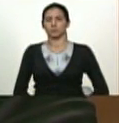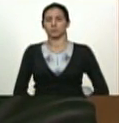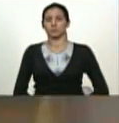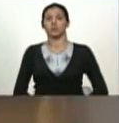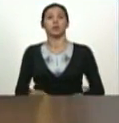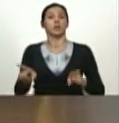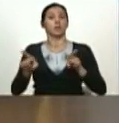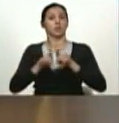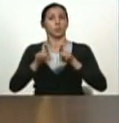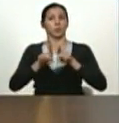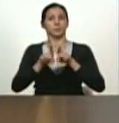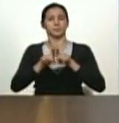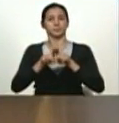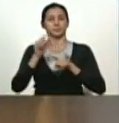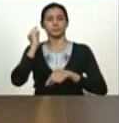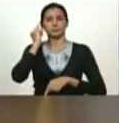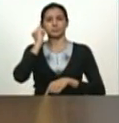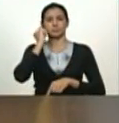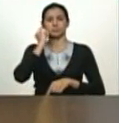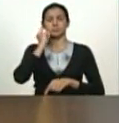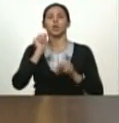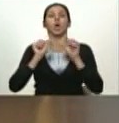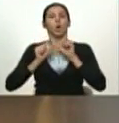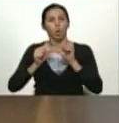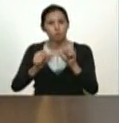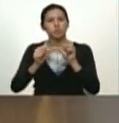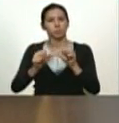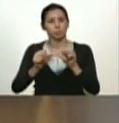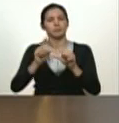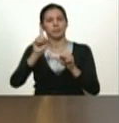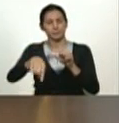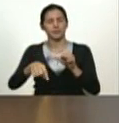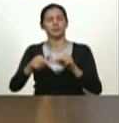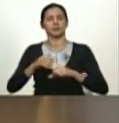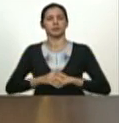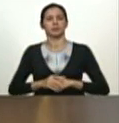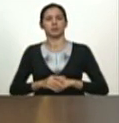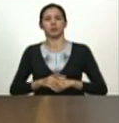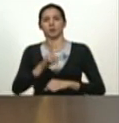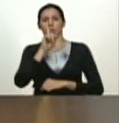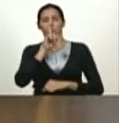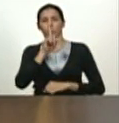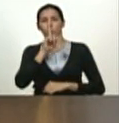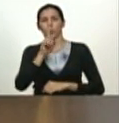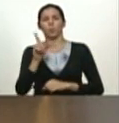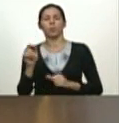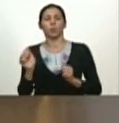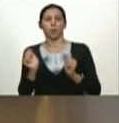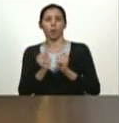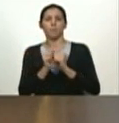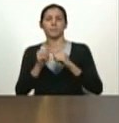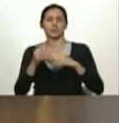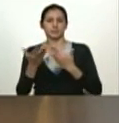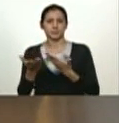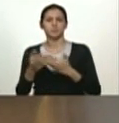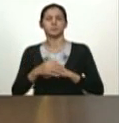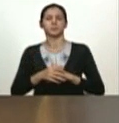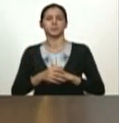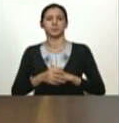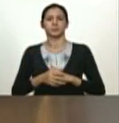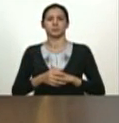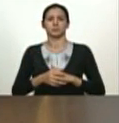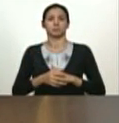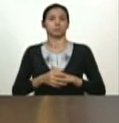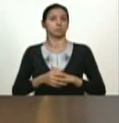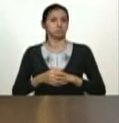igualmente he ratificado a un compañero que tiene sin lugar a dudas grandes méritos como